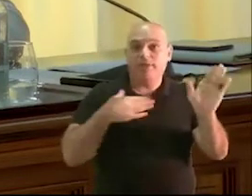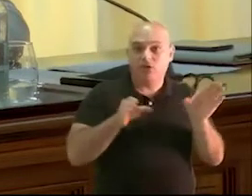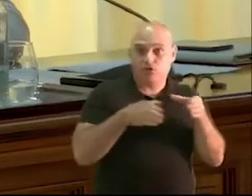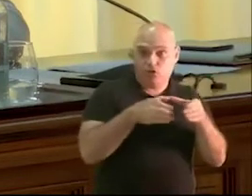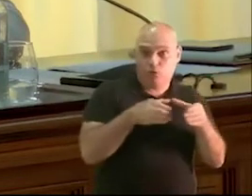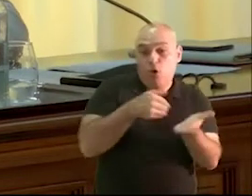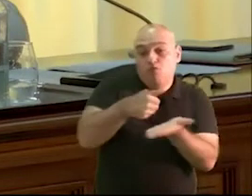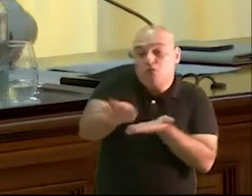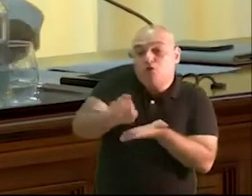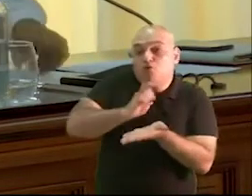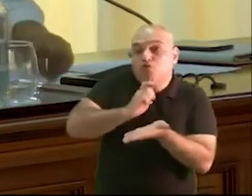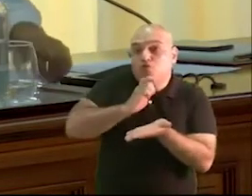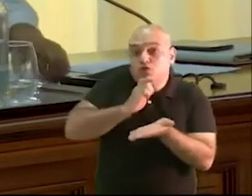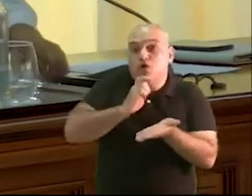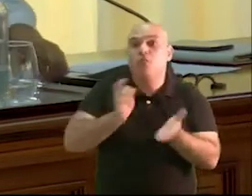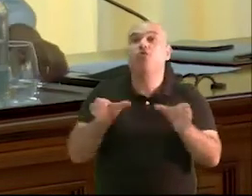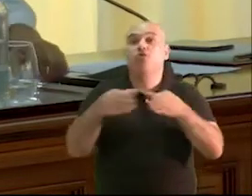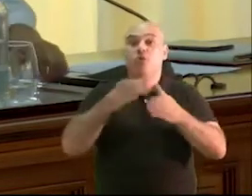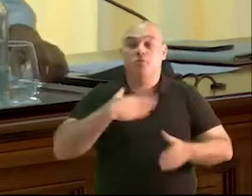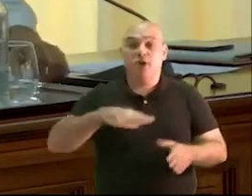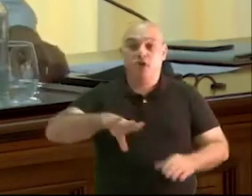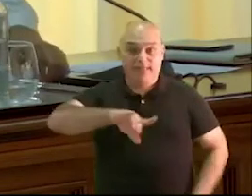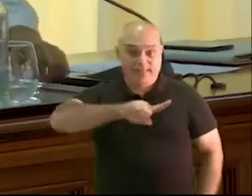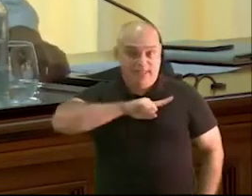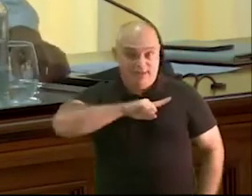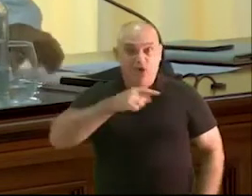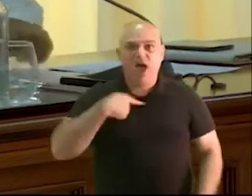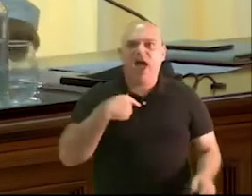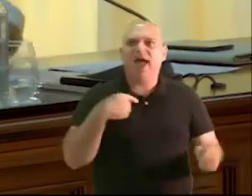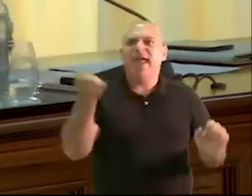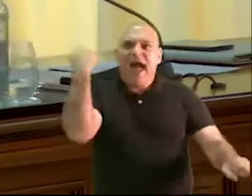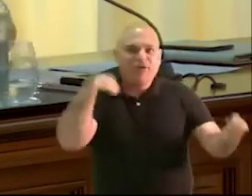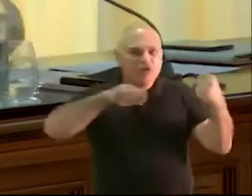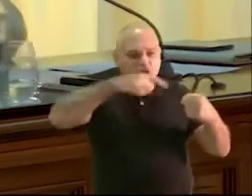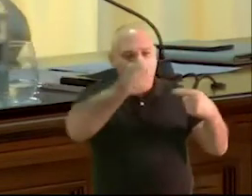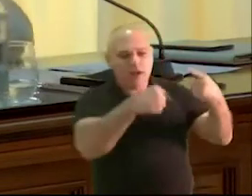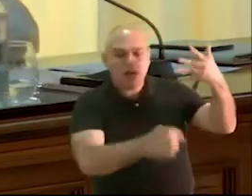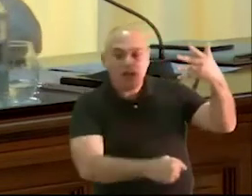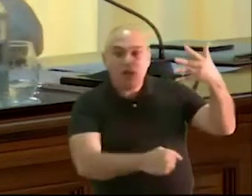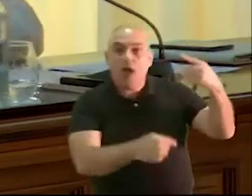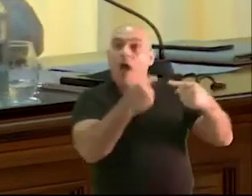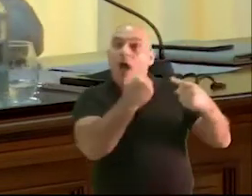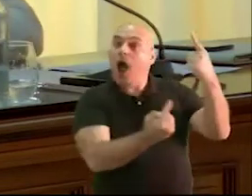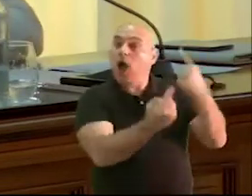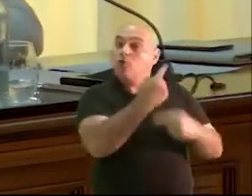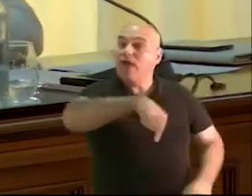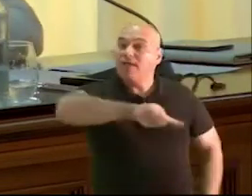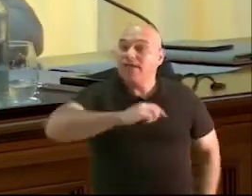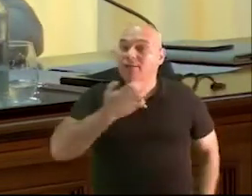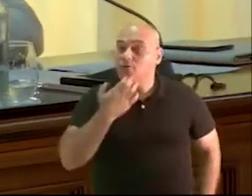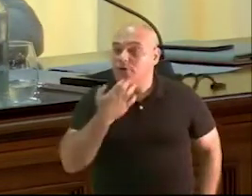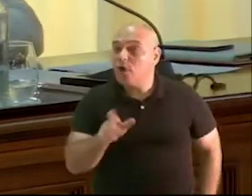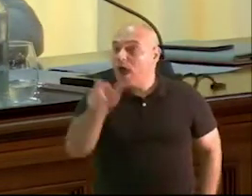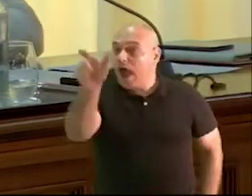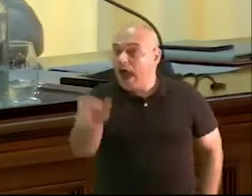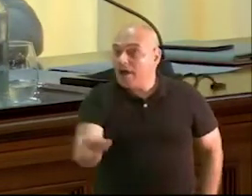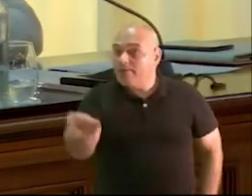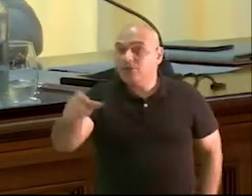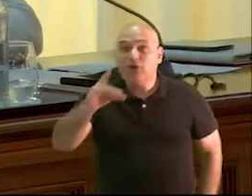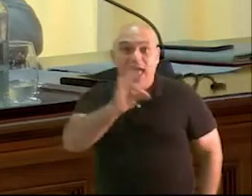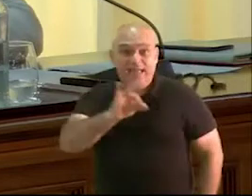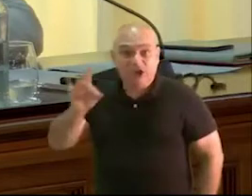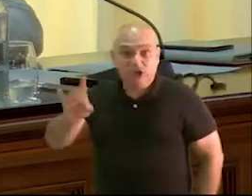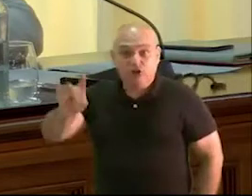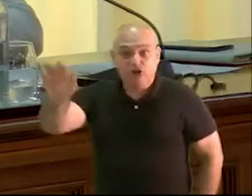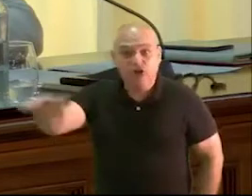parte de mi grupo político en el cabildo de Lanzarote donde tomamos diferentes actuaciones y sí, en muchas de ellas se invitó a participar por parte del portavoz de